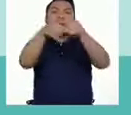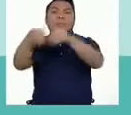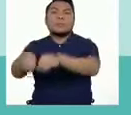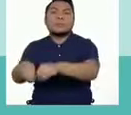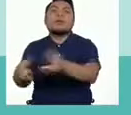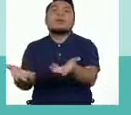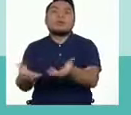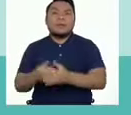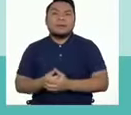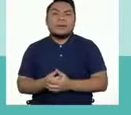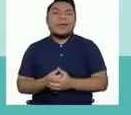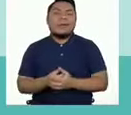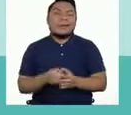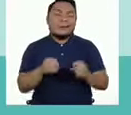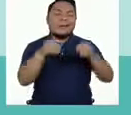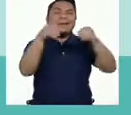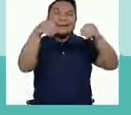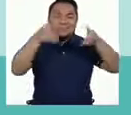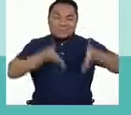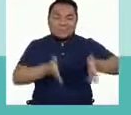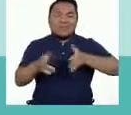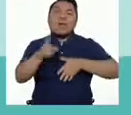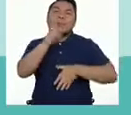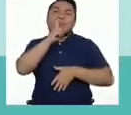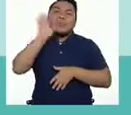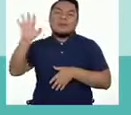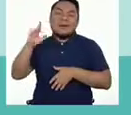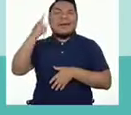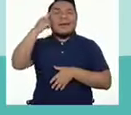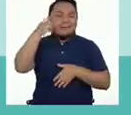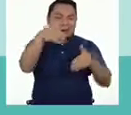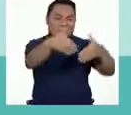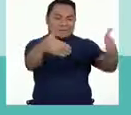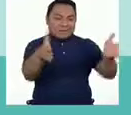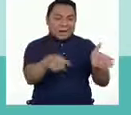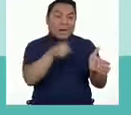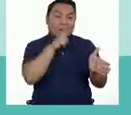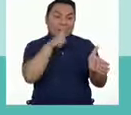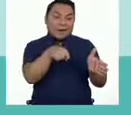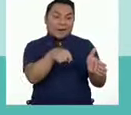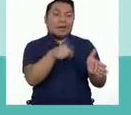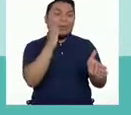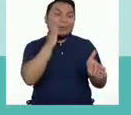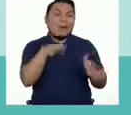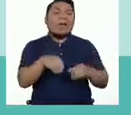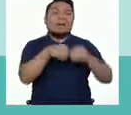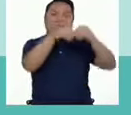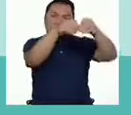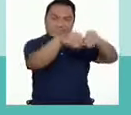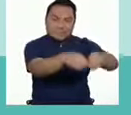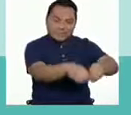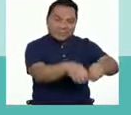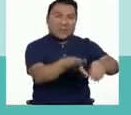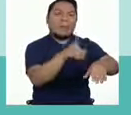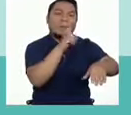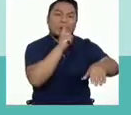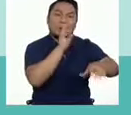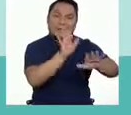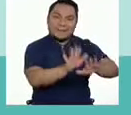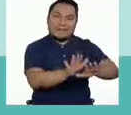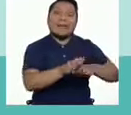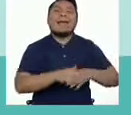¡Muy bien! El pantalón es de sus padres. Vamos a guardarlos en la caja donde se ubica la ropa de los padres.